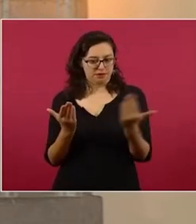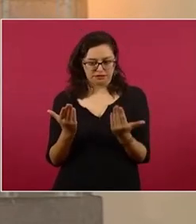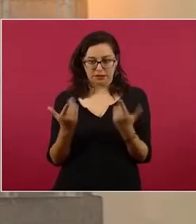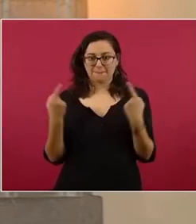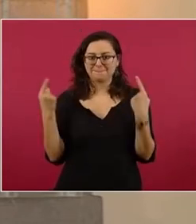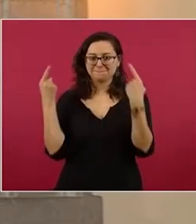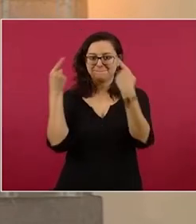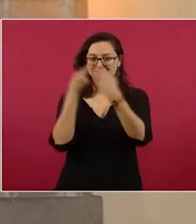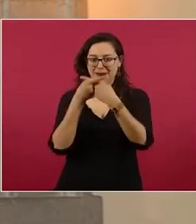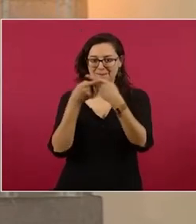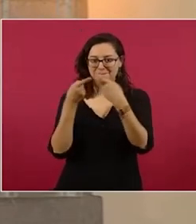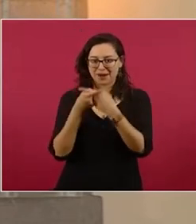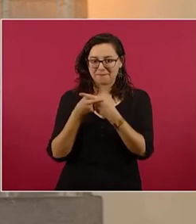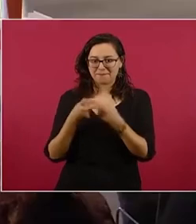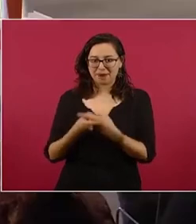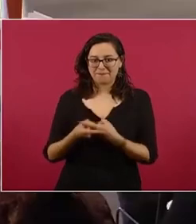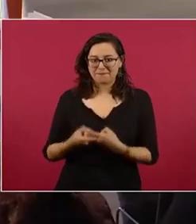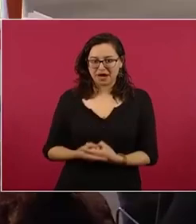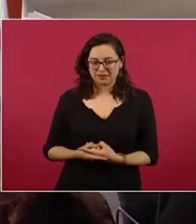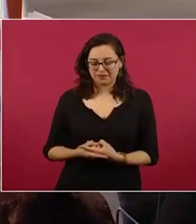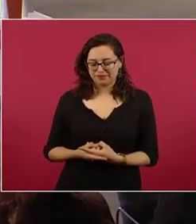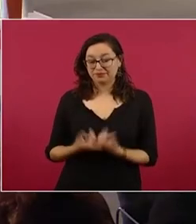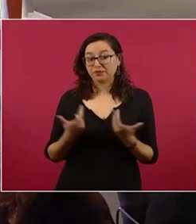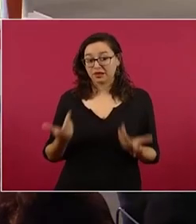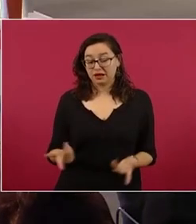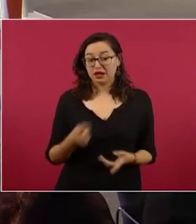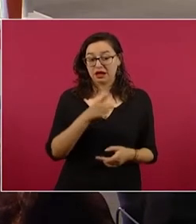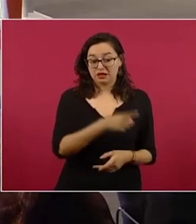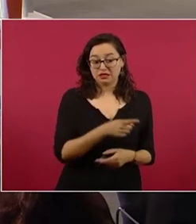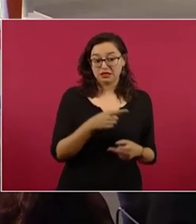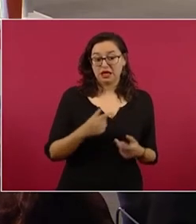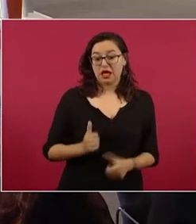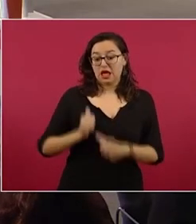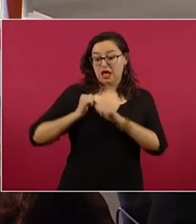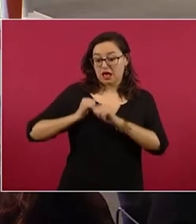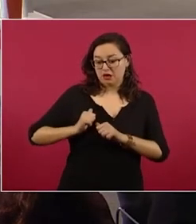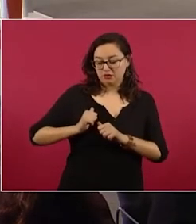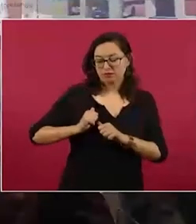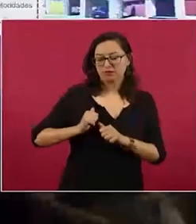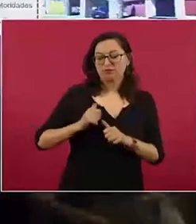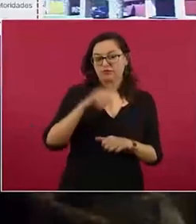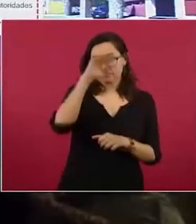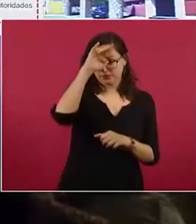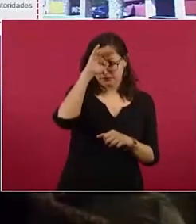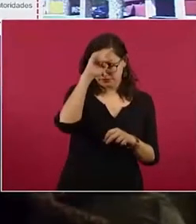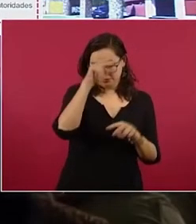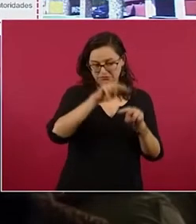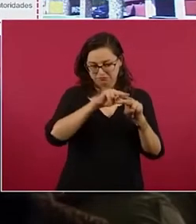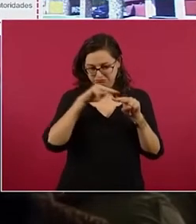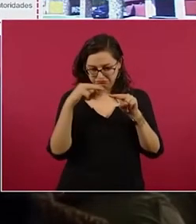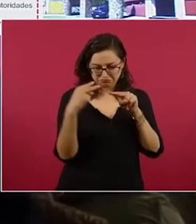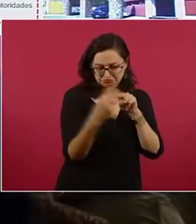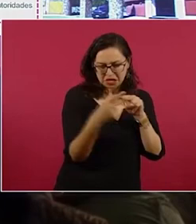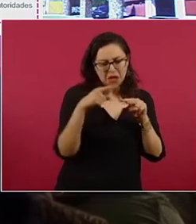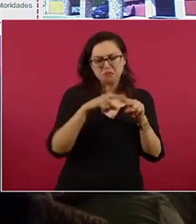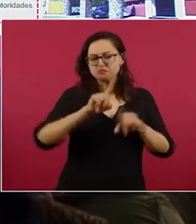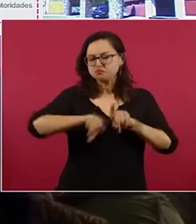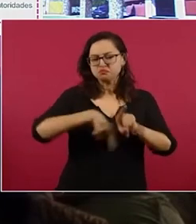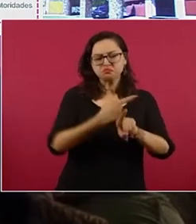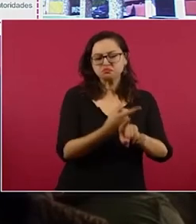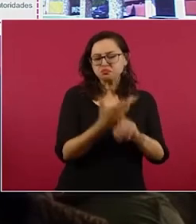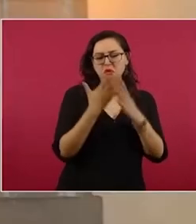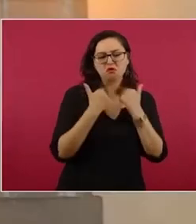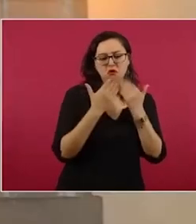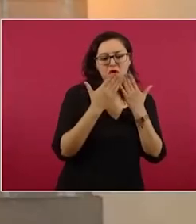diferencias uno aprecia que no hubo agresión sexual otro aprecia que sí la hubo y